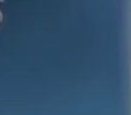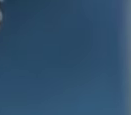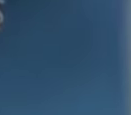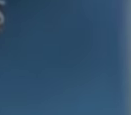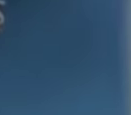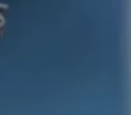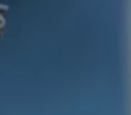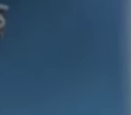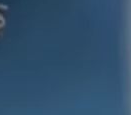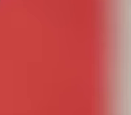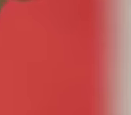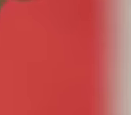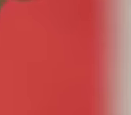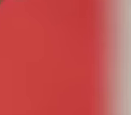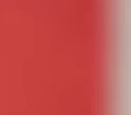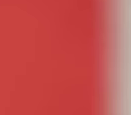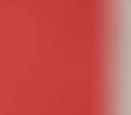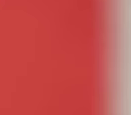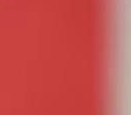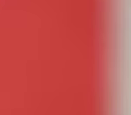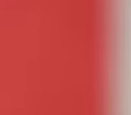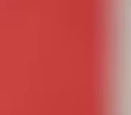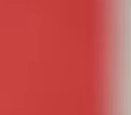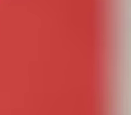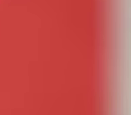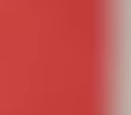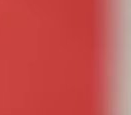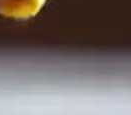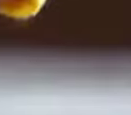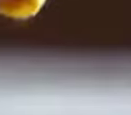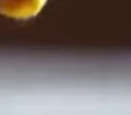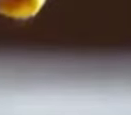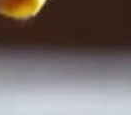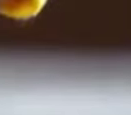tiempo para hacer la tarea, ahora que entiendo un poco más.